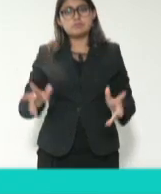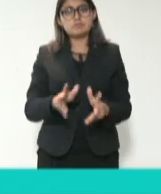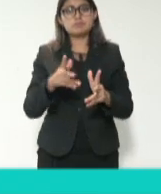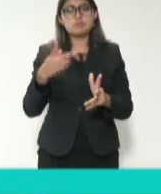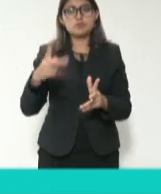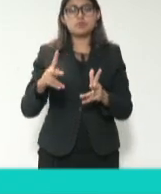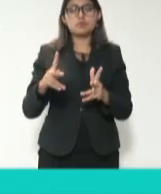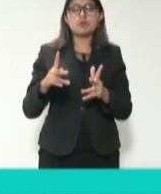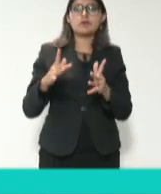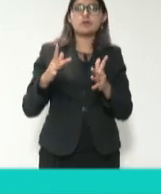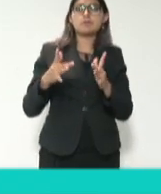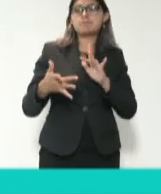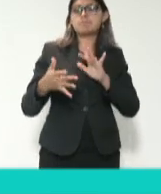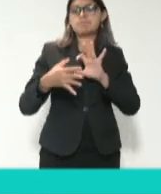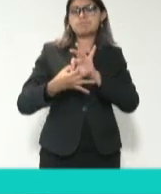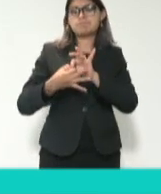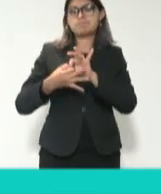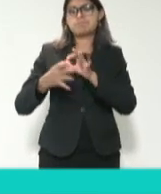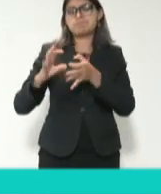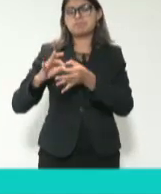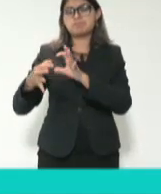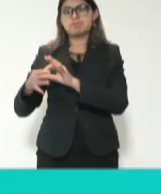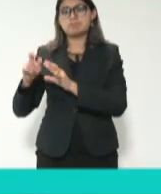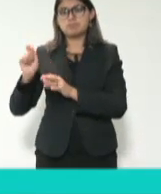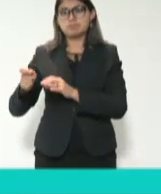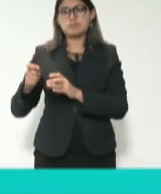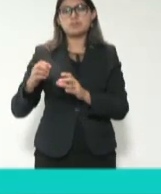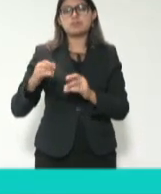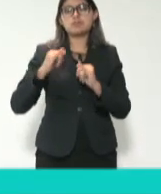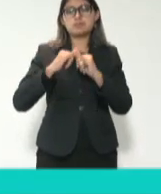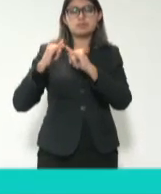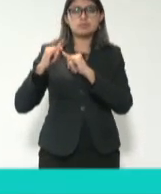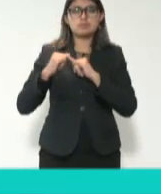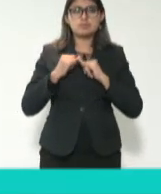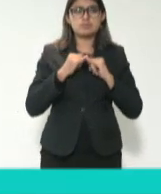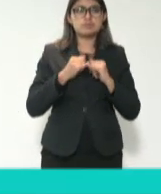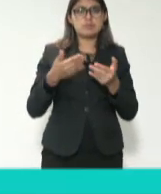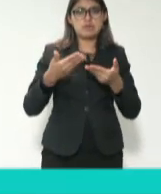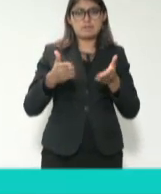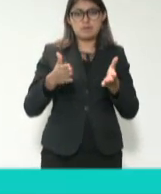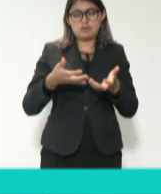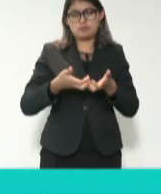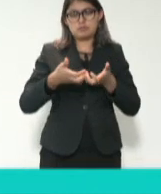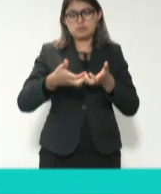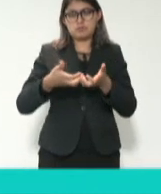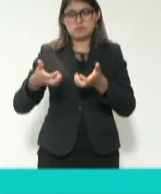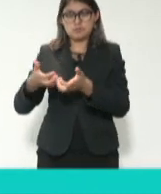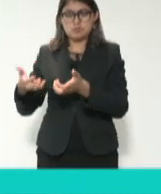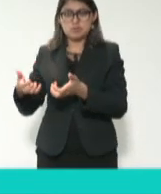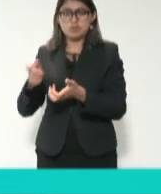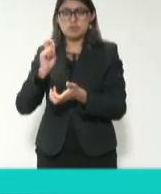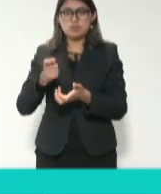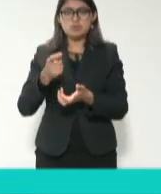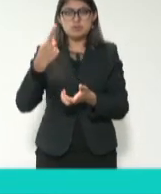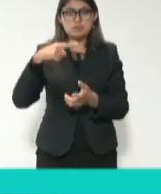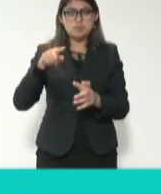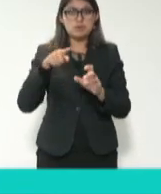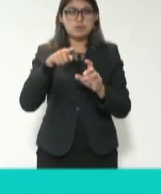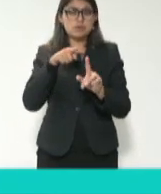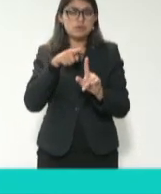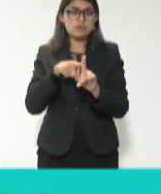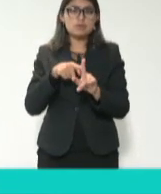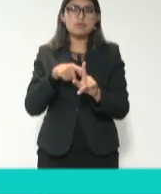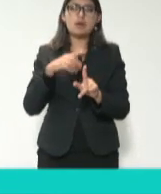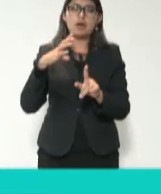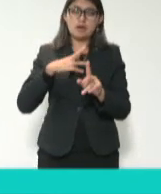de organismos públicos autónomos, donde estuvo a cargo de compilación de siete memorias, donde se abordaron